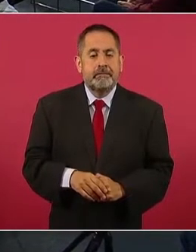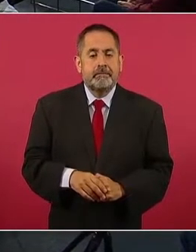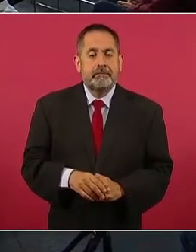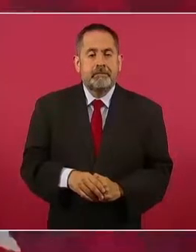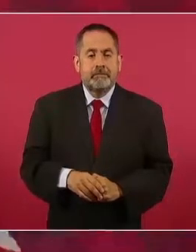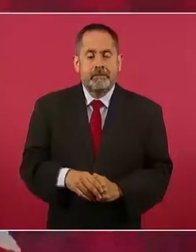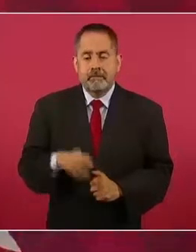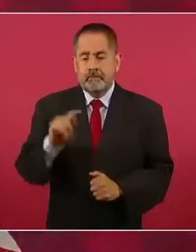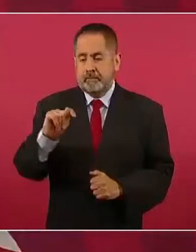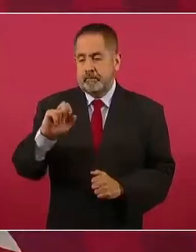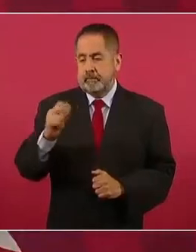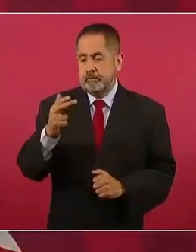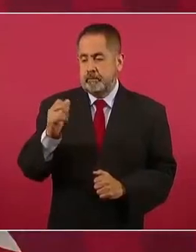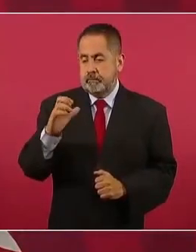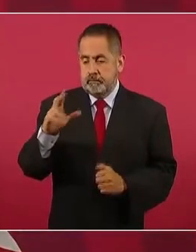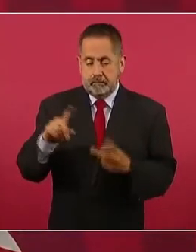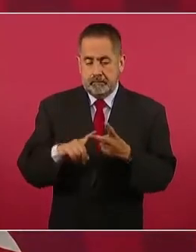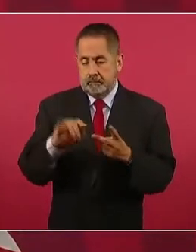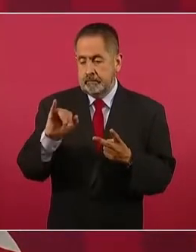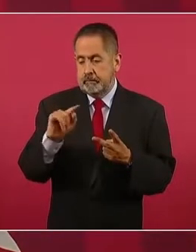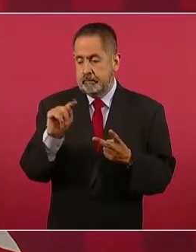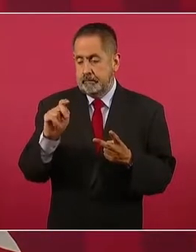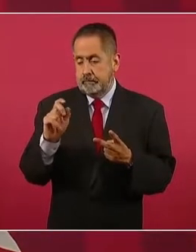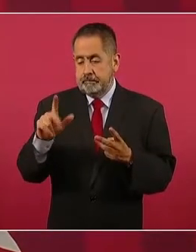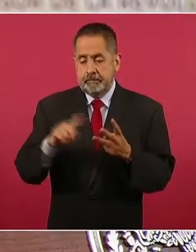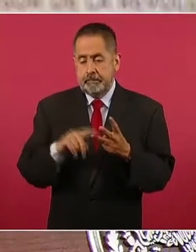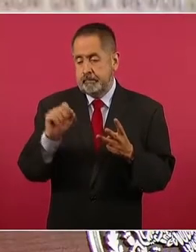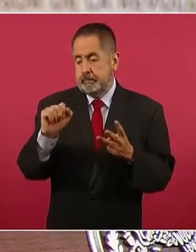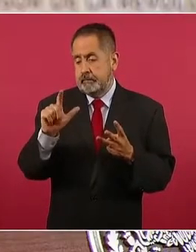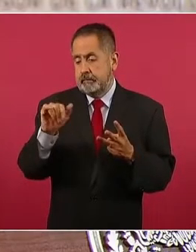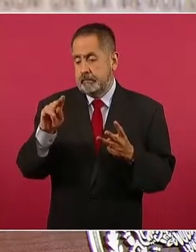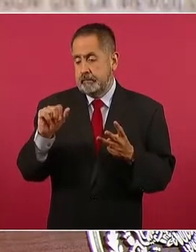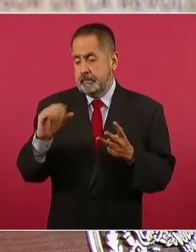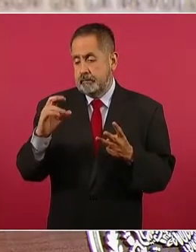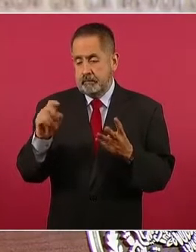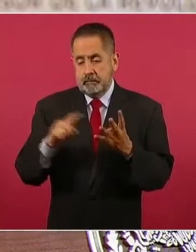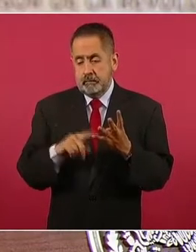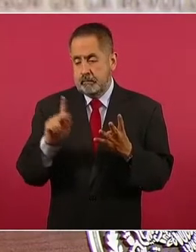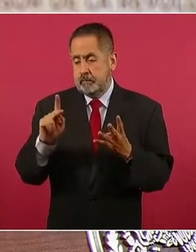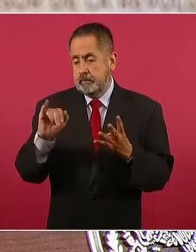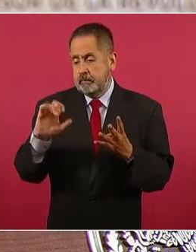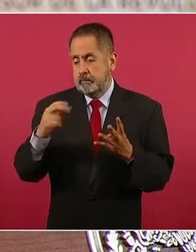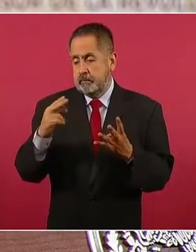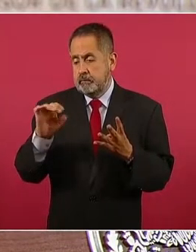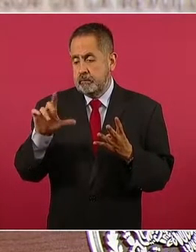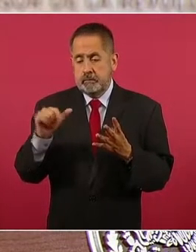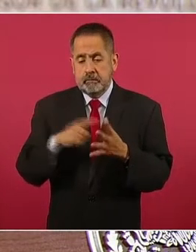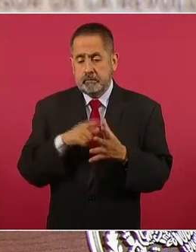Tehuacán, Ixtepec, Salina Cruz, Pichucalco, Tenejapa,